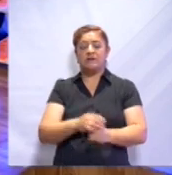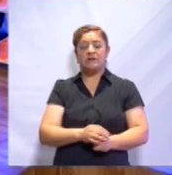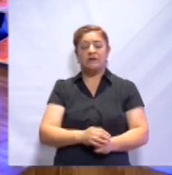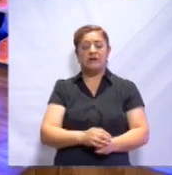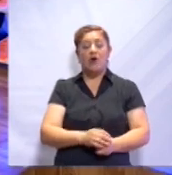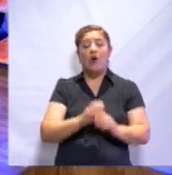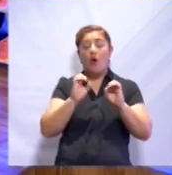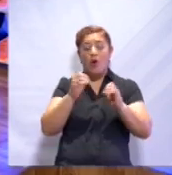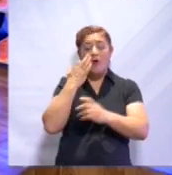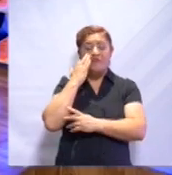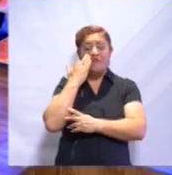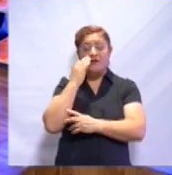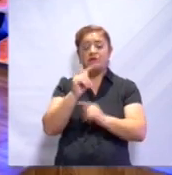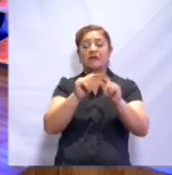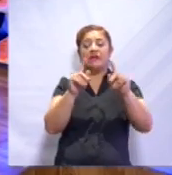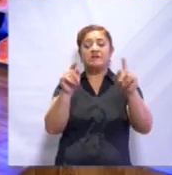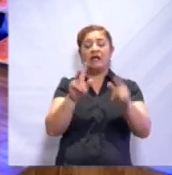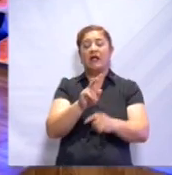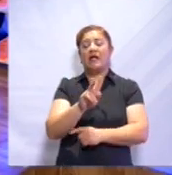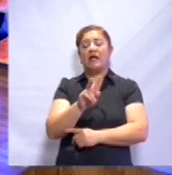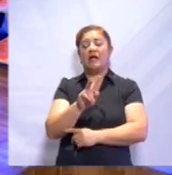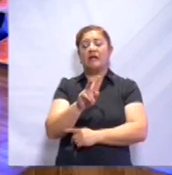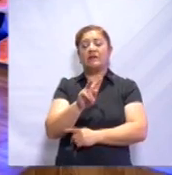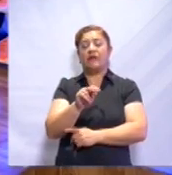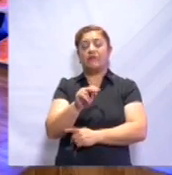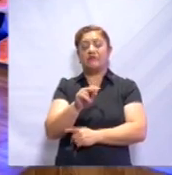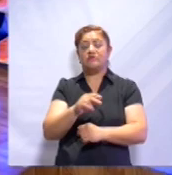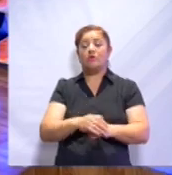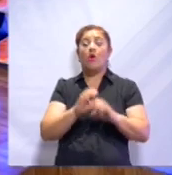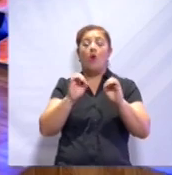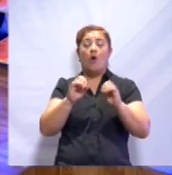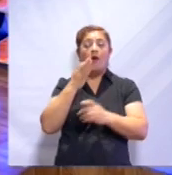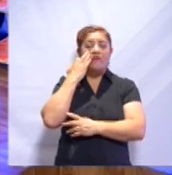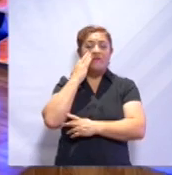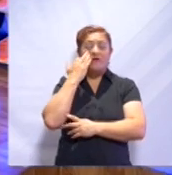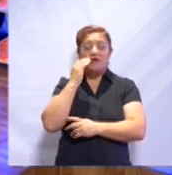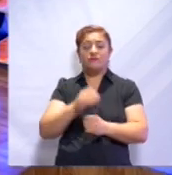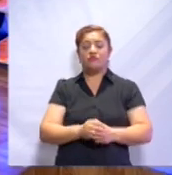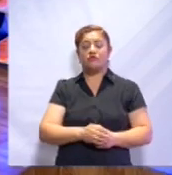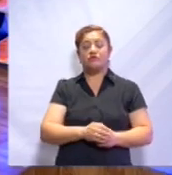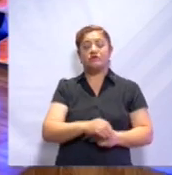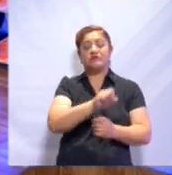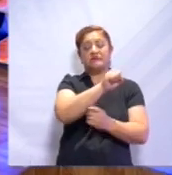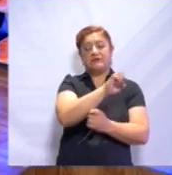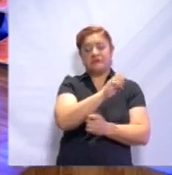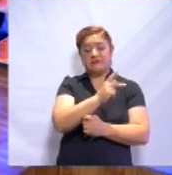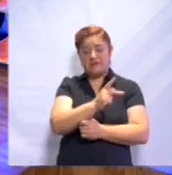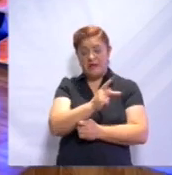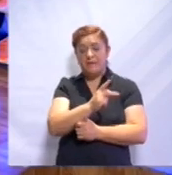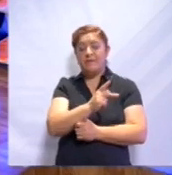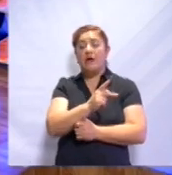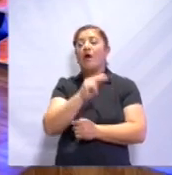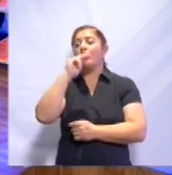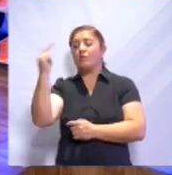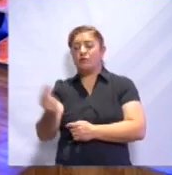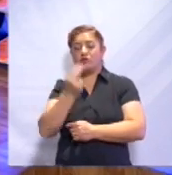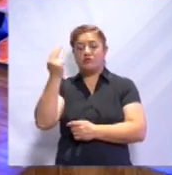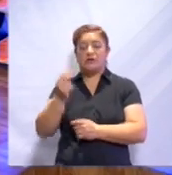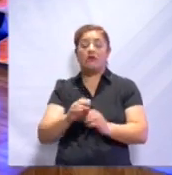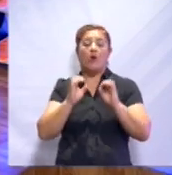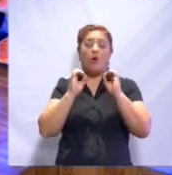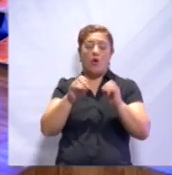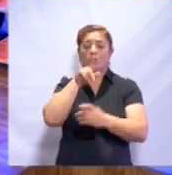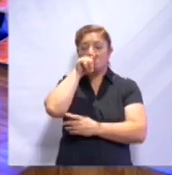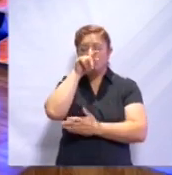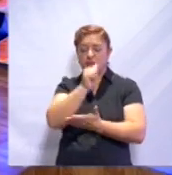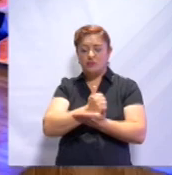en Facebook como Tlaxcala Televisión o a través del Facebook de la Secretaría de Educación Pública de Tlaxcala UZ o también en